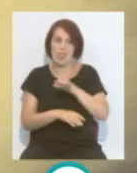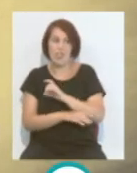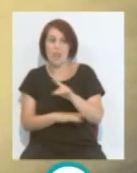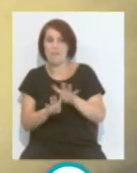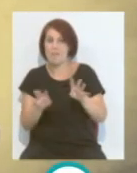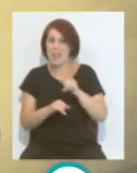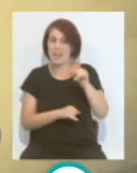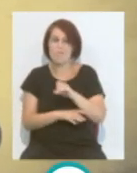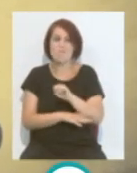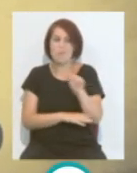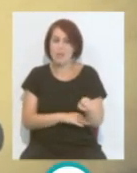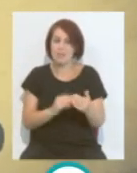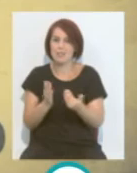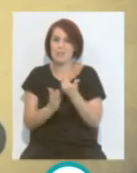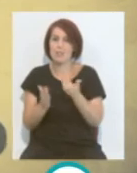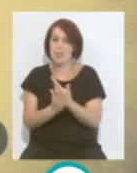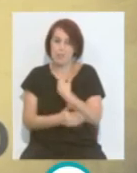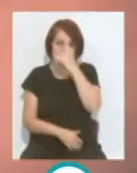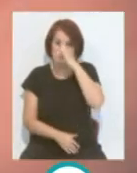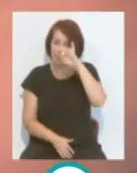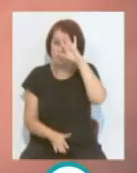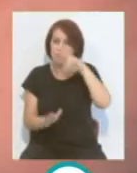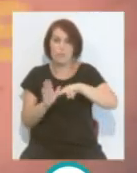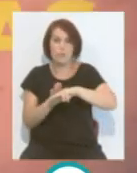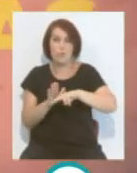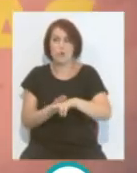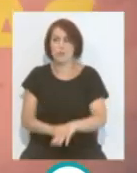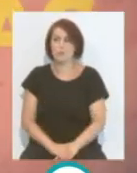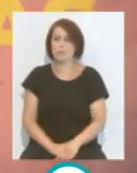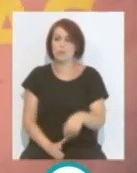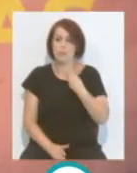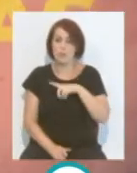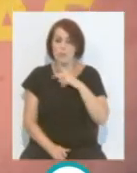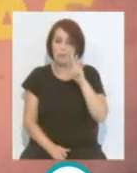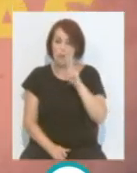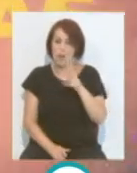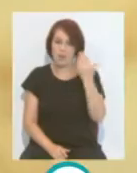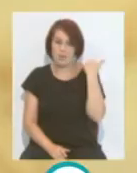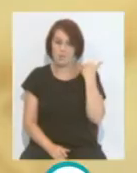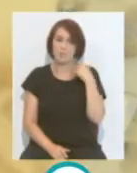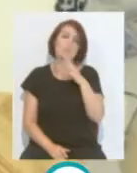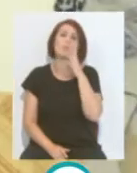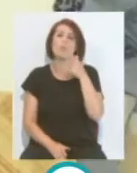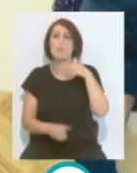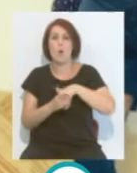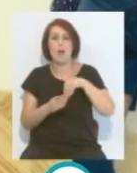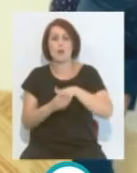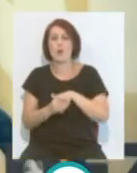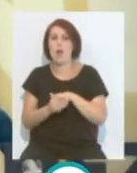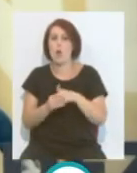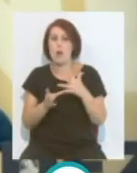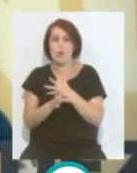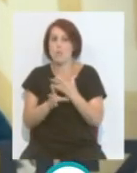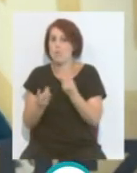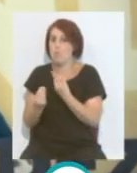penaltis, en una jornada realmente espectacular de fútbol, que pudimos disfrutar en el día de ayer. Pues la convocatoria que tiene a muchos de los